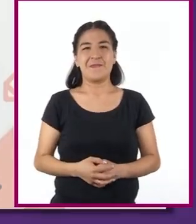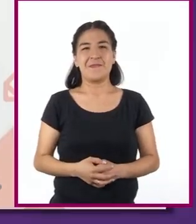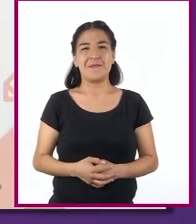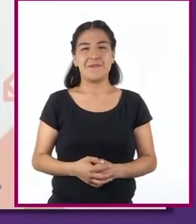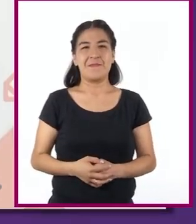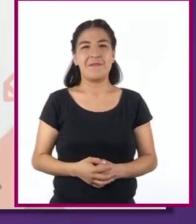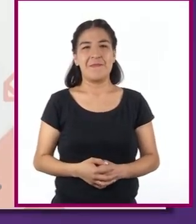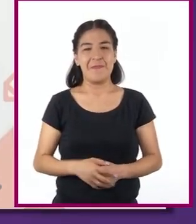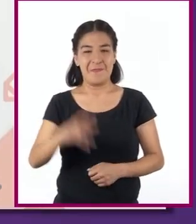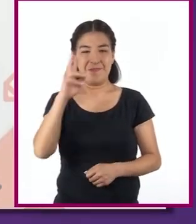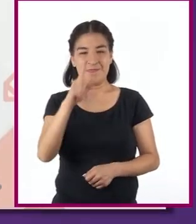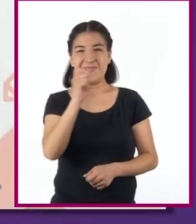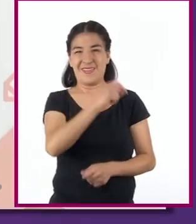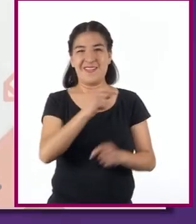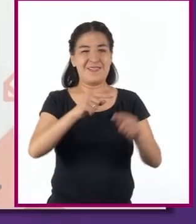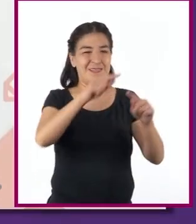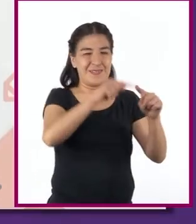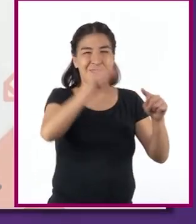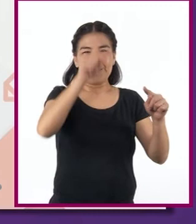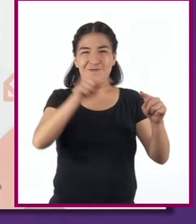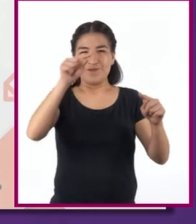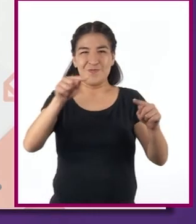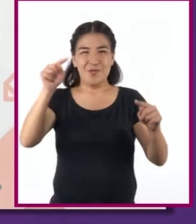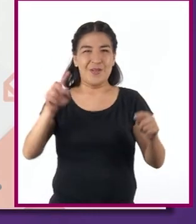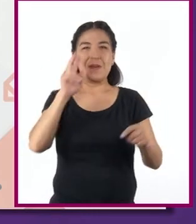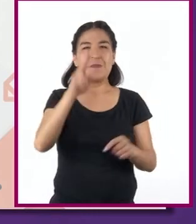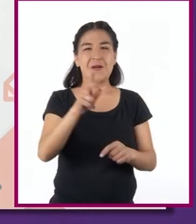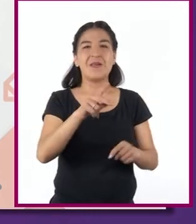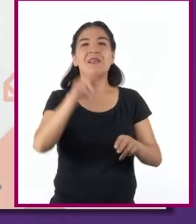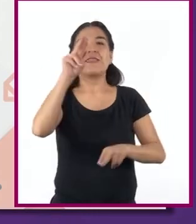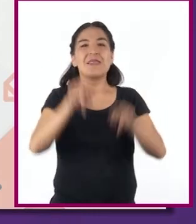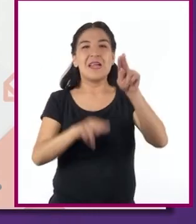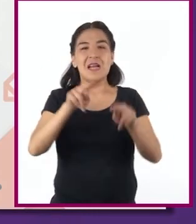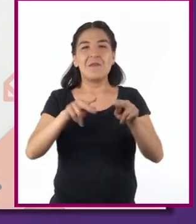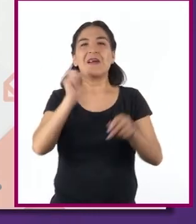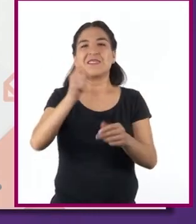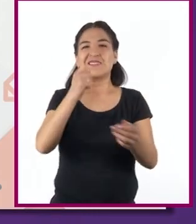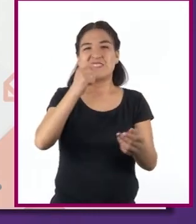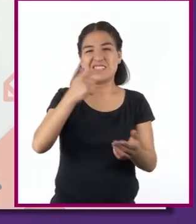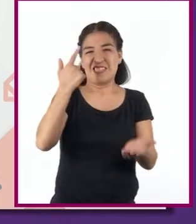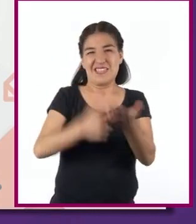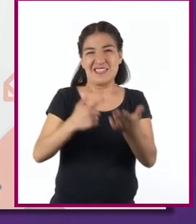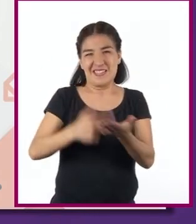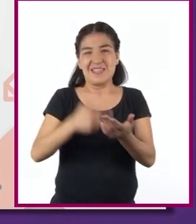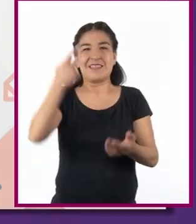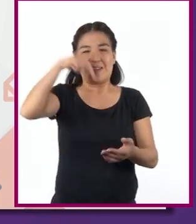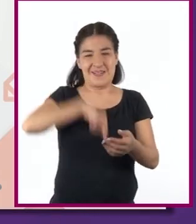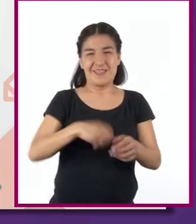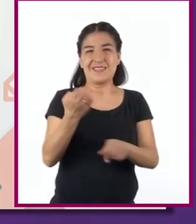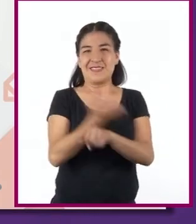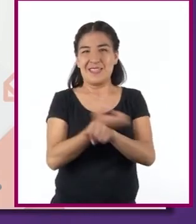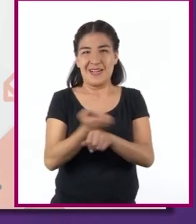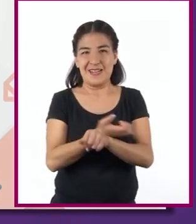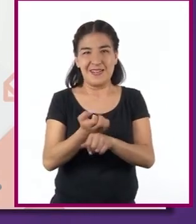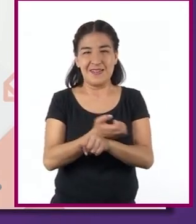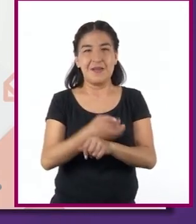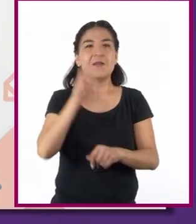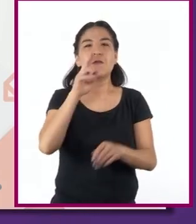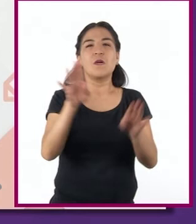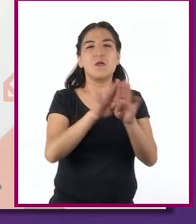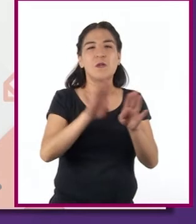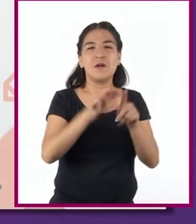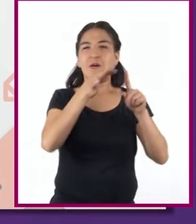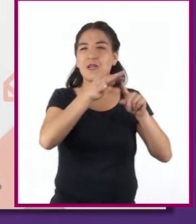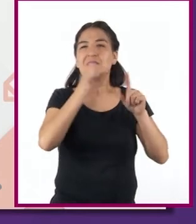En la gráfica de líneas se observan los niveles de glucosa en la sangre se está llevando un seguimiento